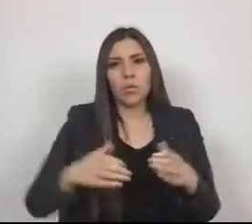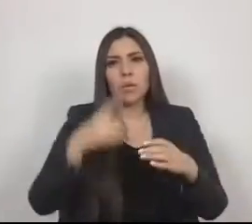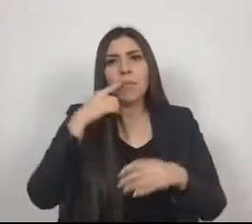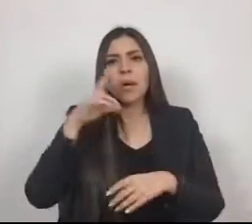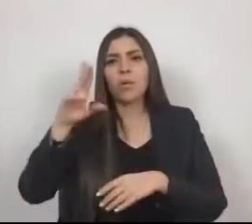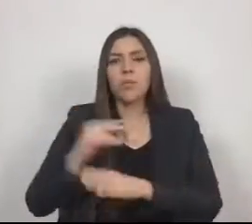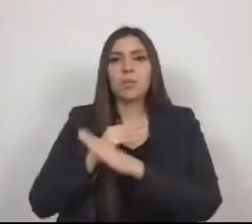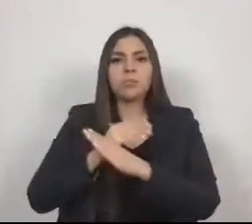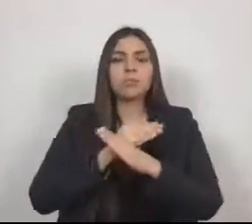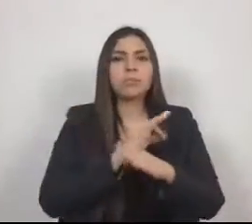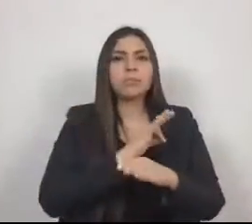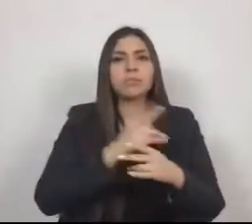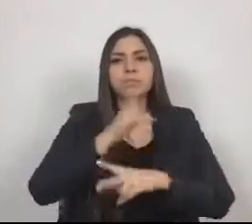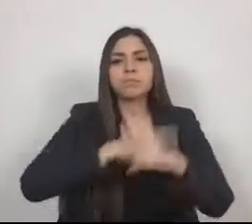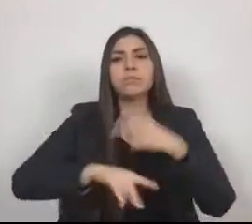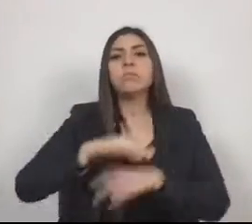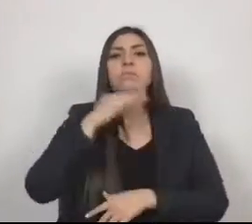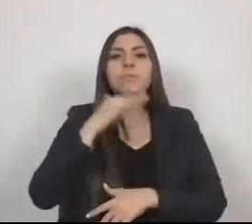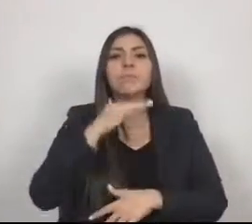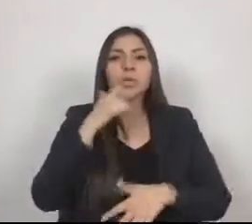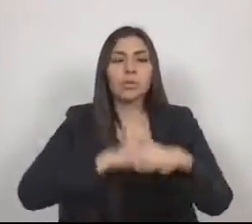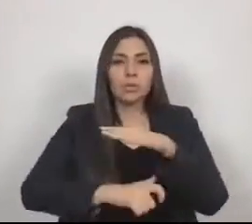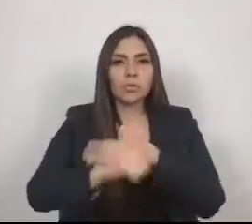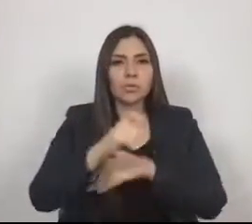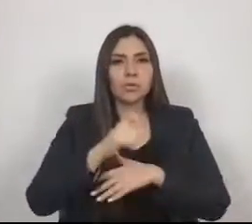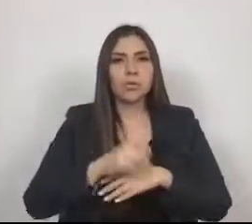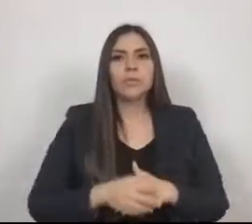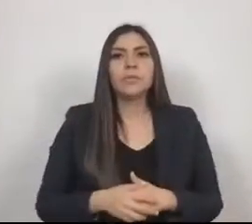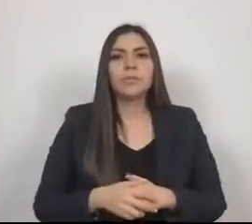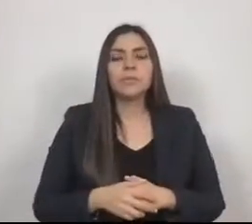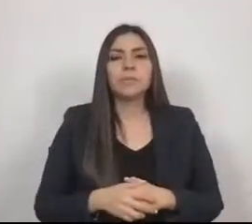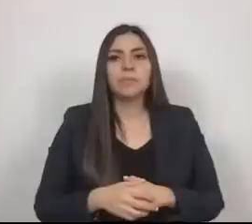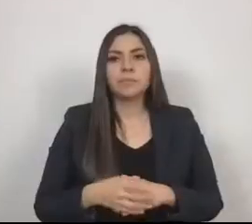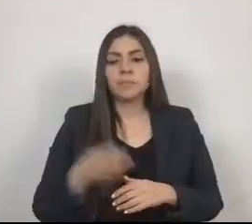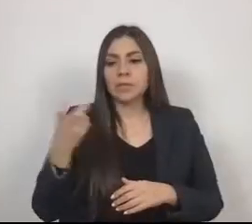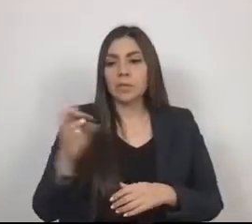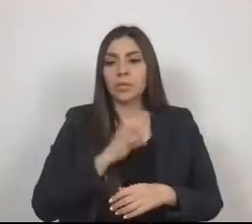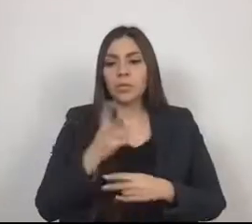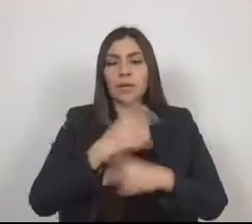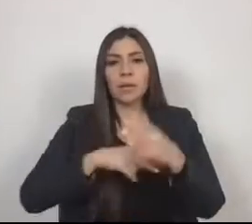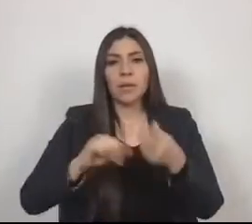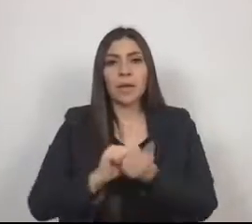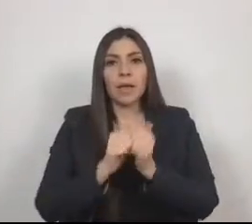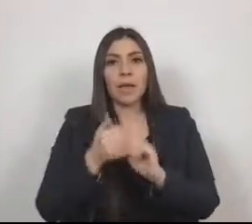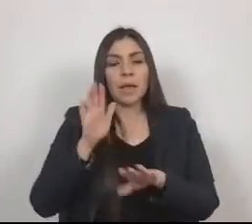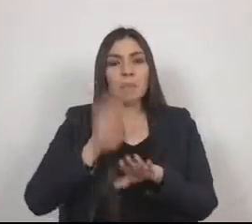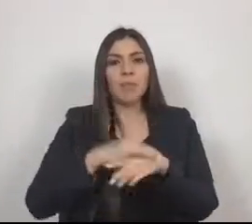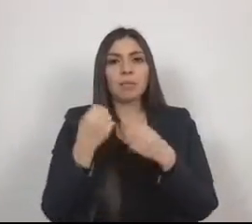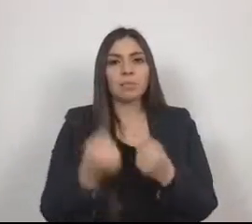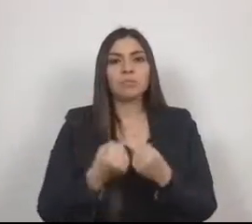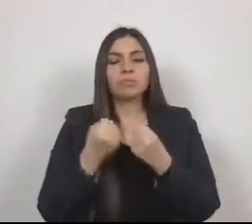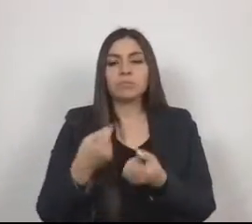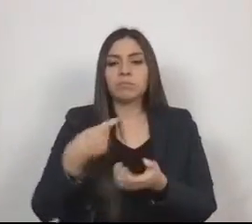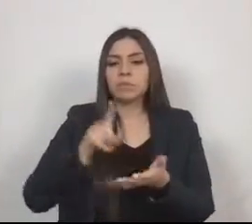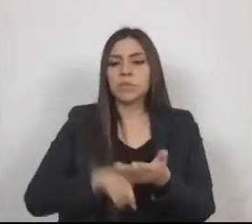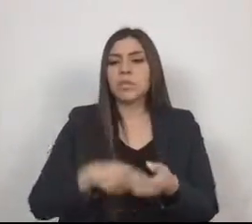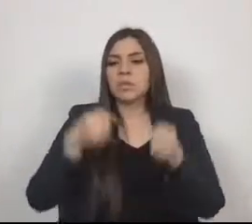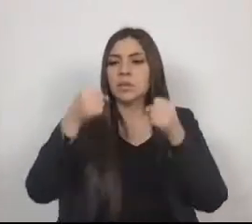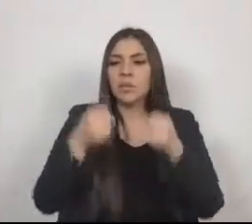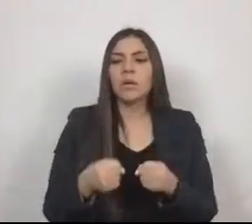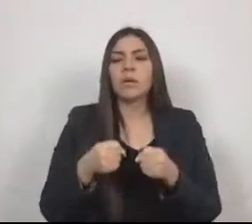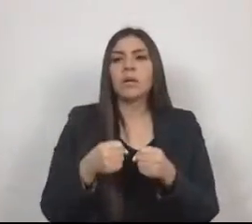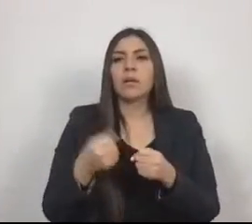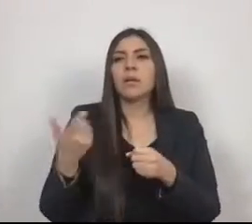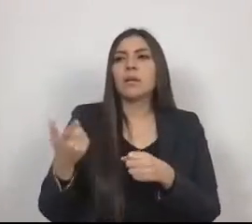actos de corrupción. Estos nos permitirán fortalecer y generar certeza respecto a las atribuciones